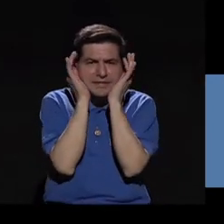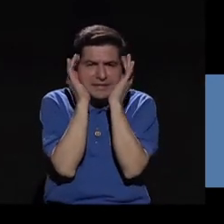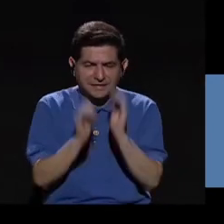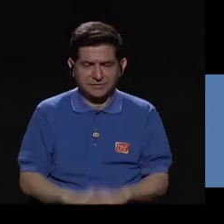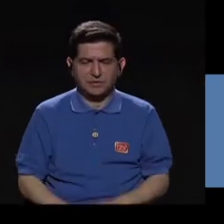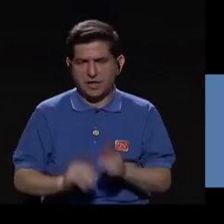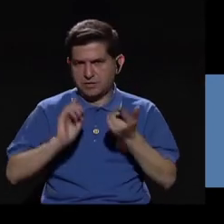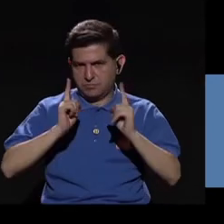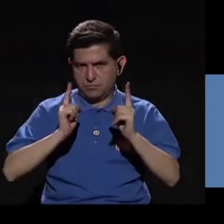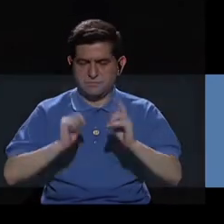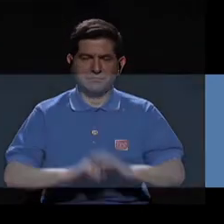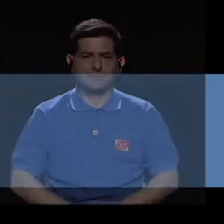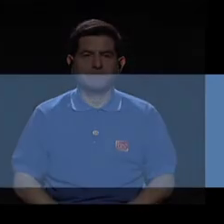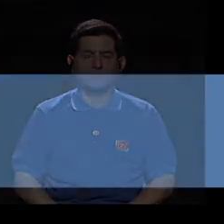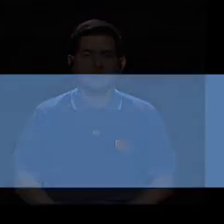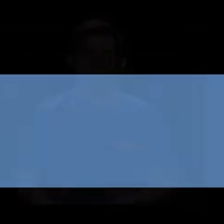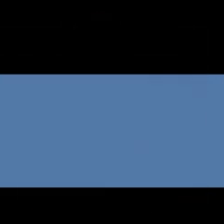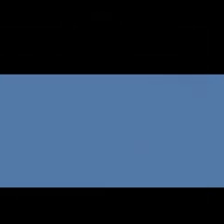la ansiedad son